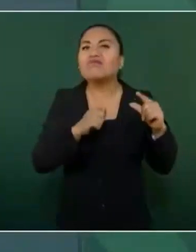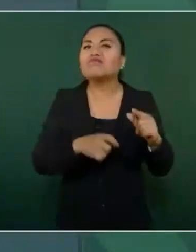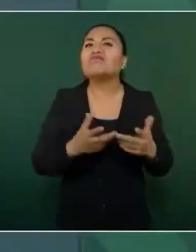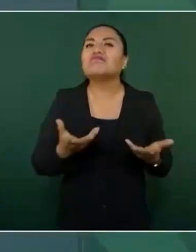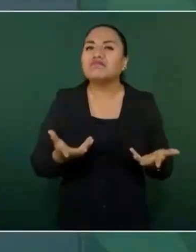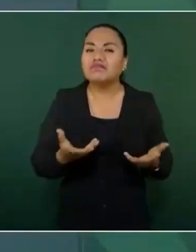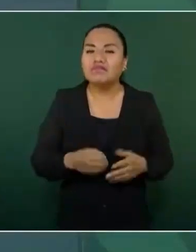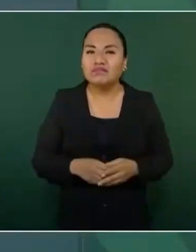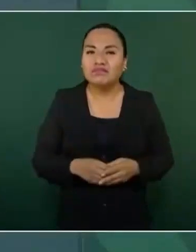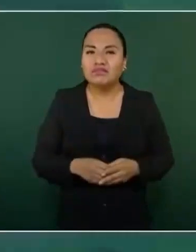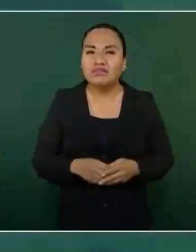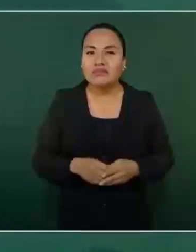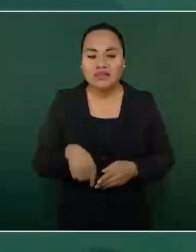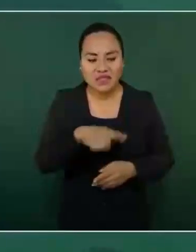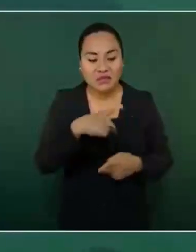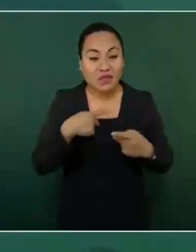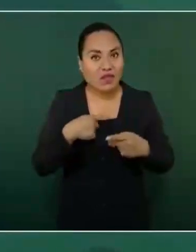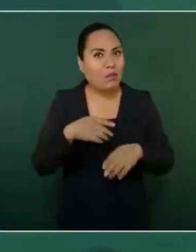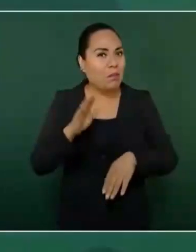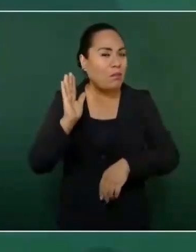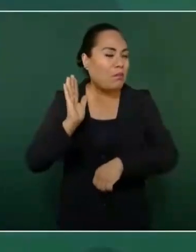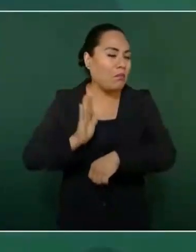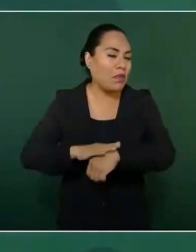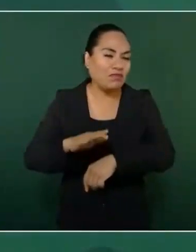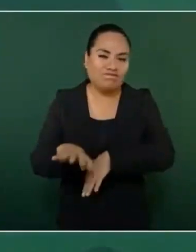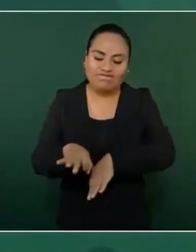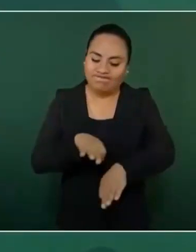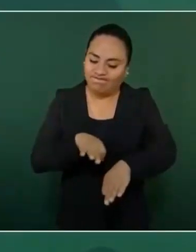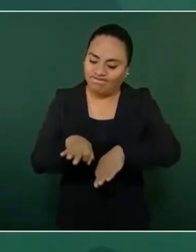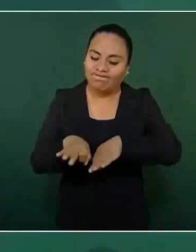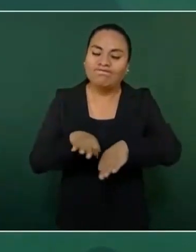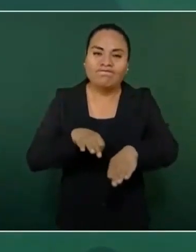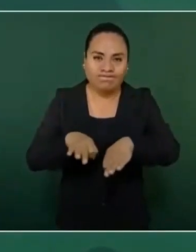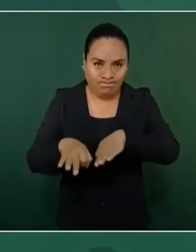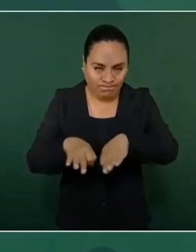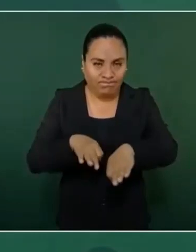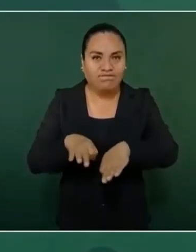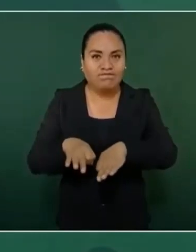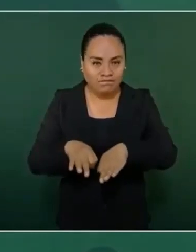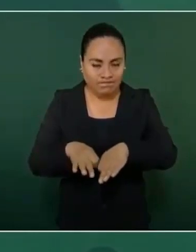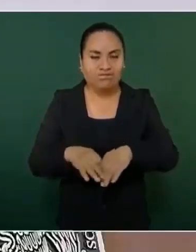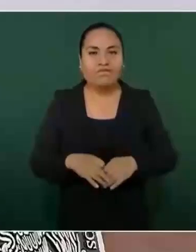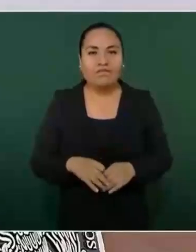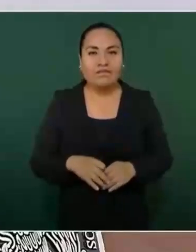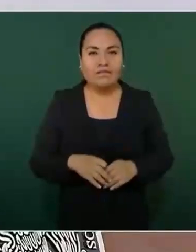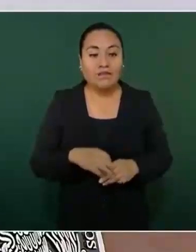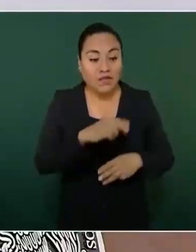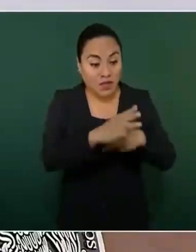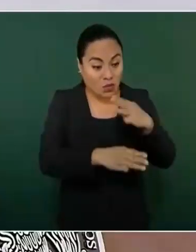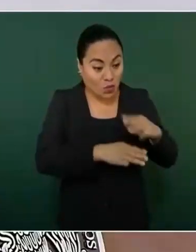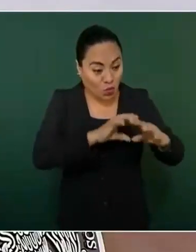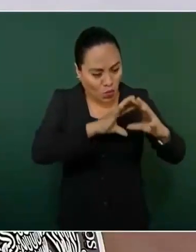los más trabajadores del mundo.